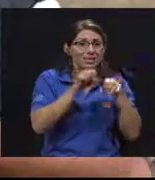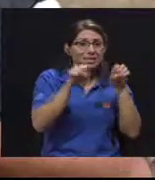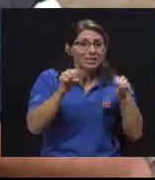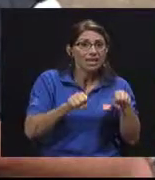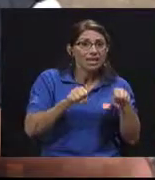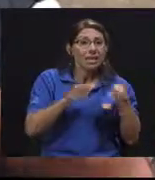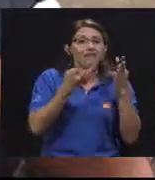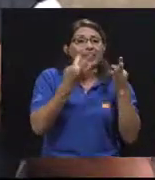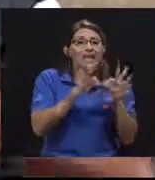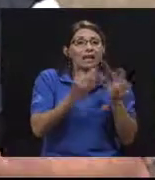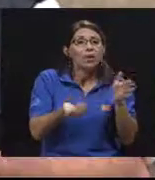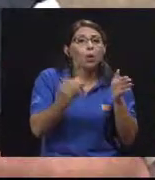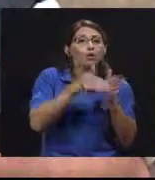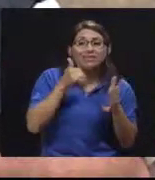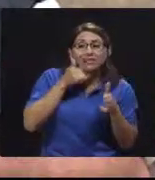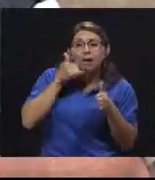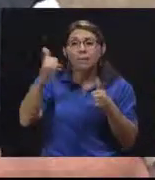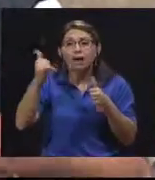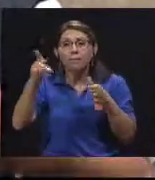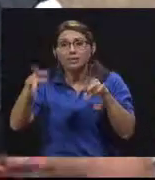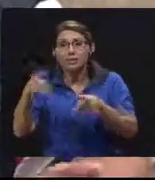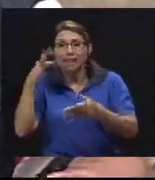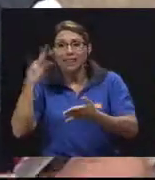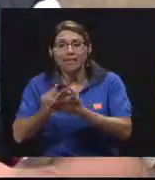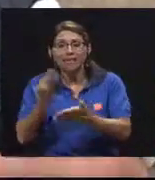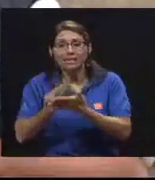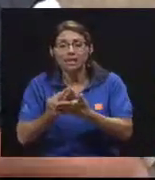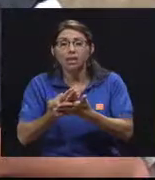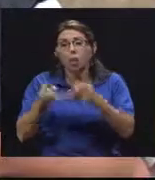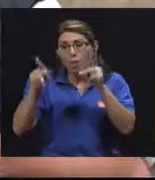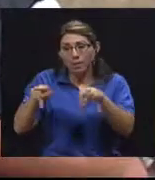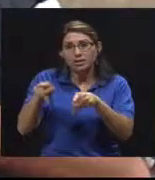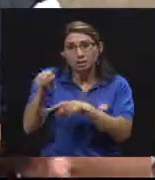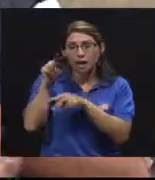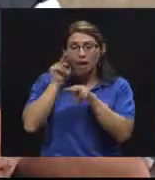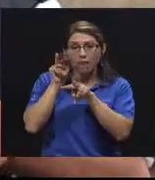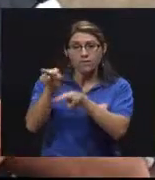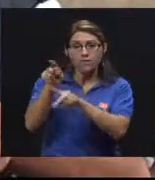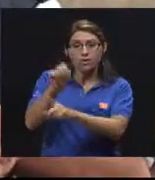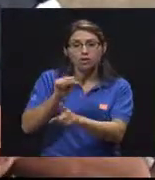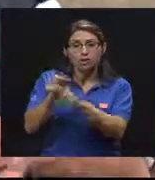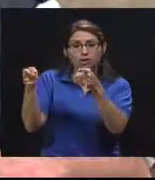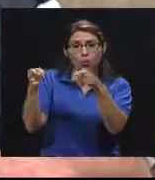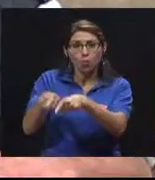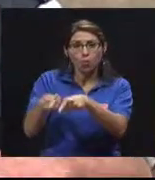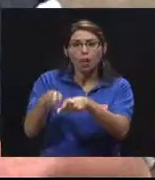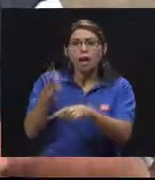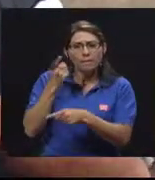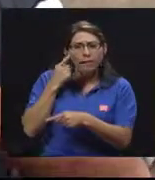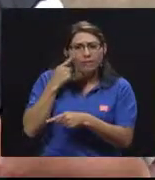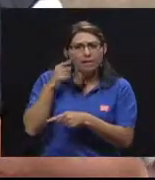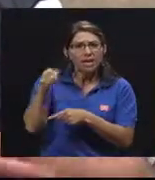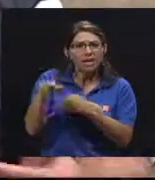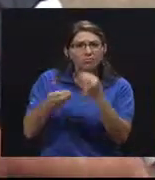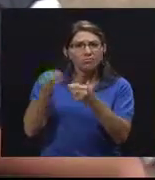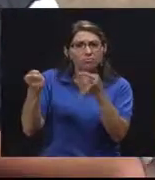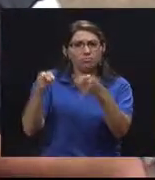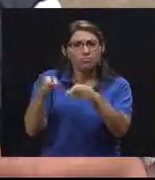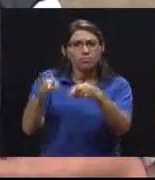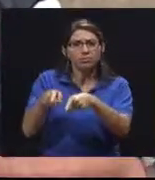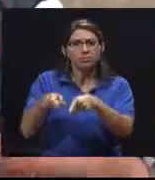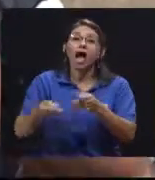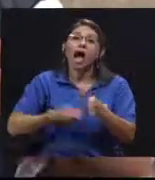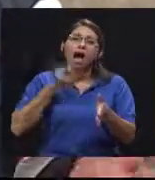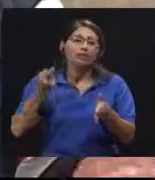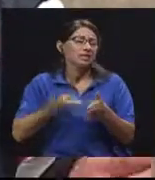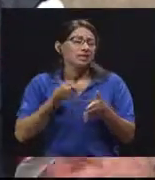revertir las llamadas, se va a tratar de hablar con las personas, con los testigos, incluso con los mismos involucrados en el hecho, para ver qué tanto es la